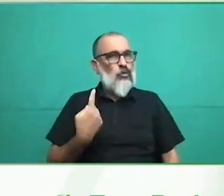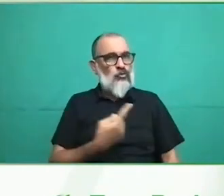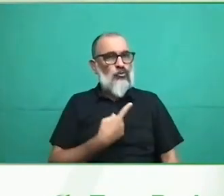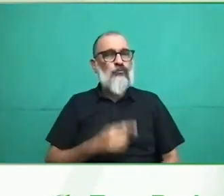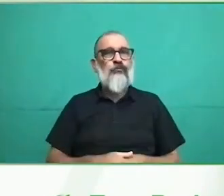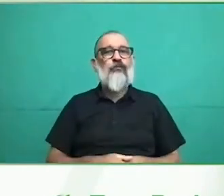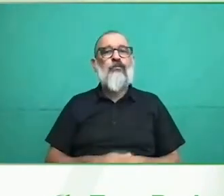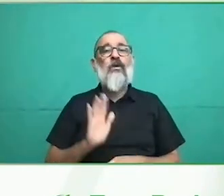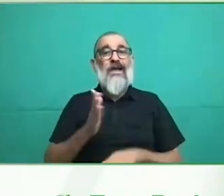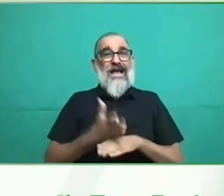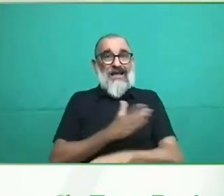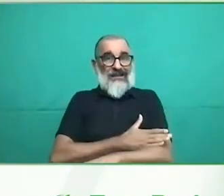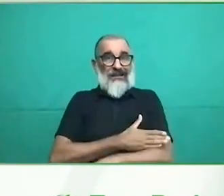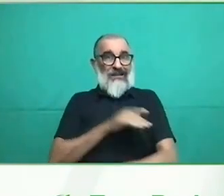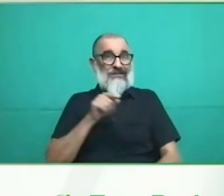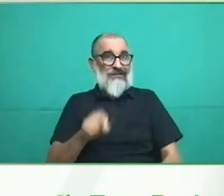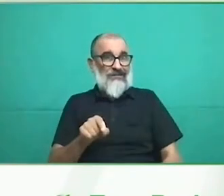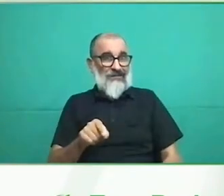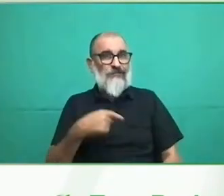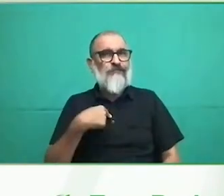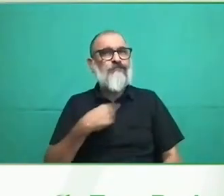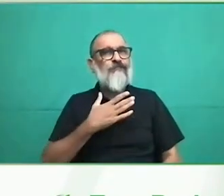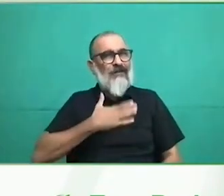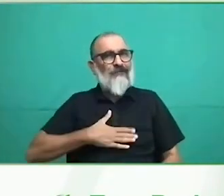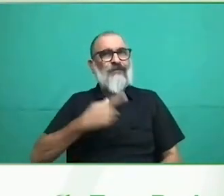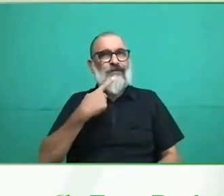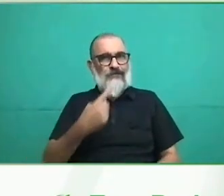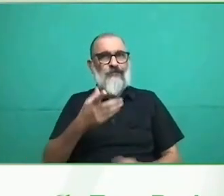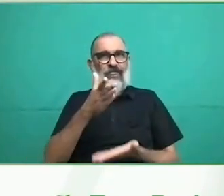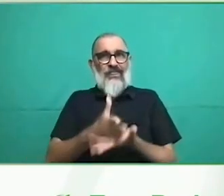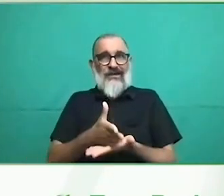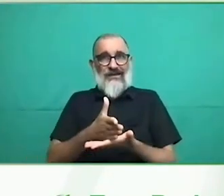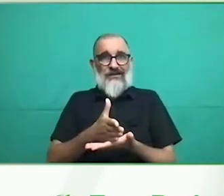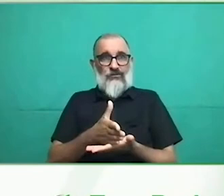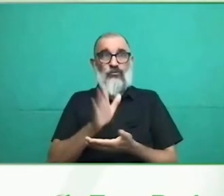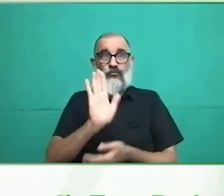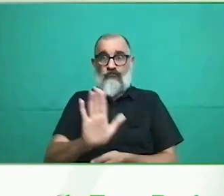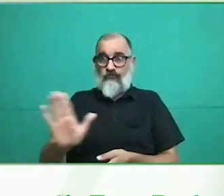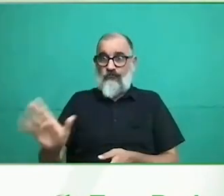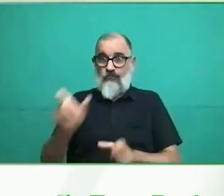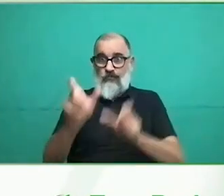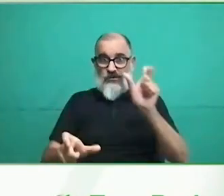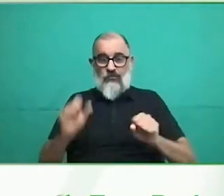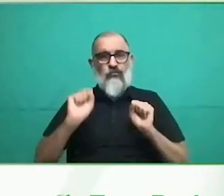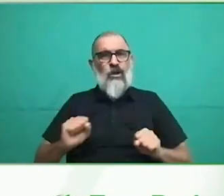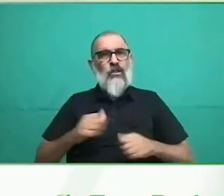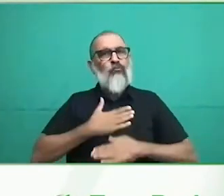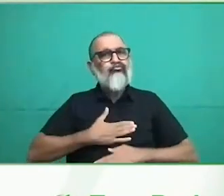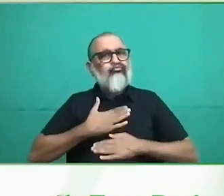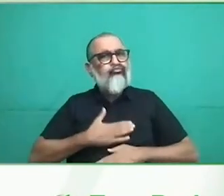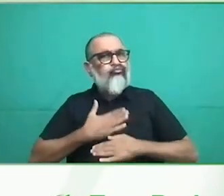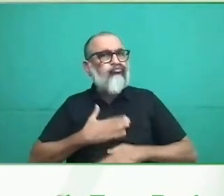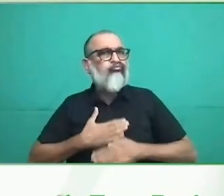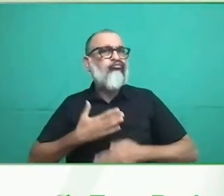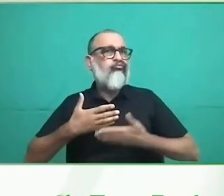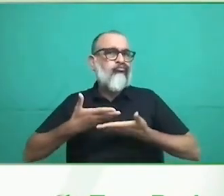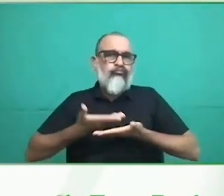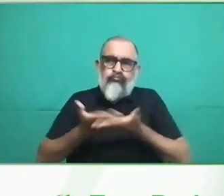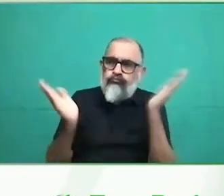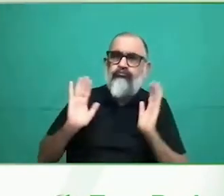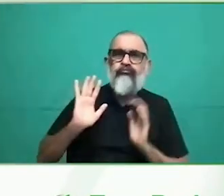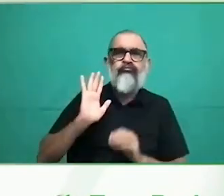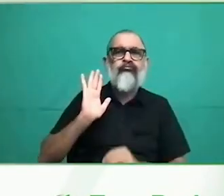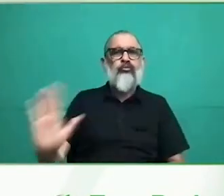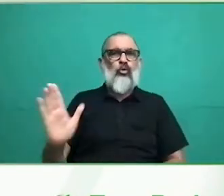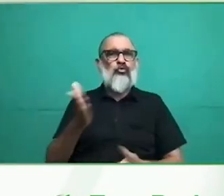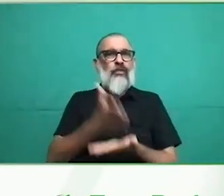gozar plenamente de, de sus derechos, ¿no? Les brindamos este departamento